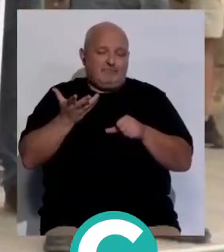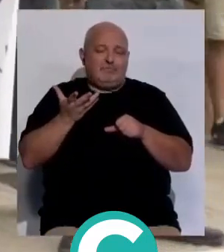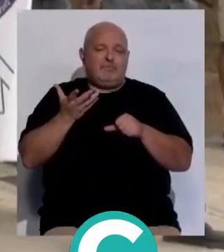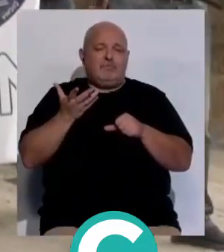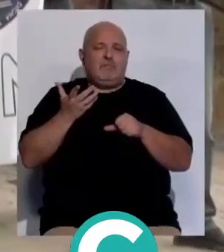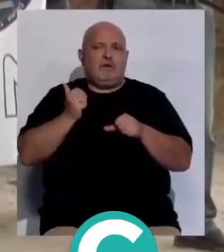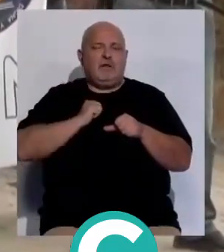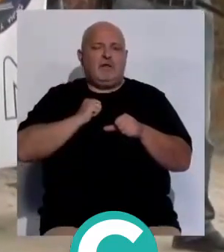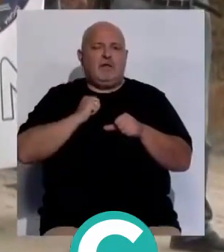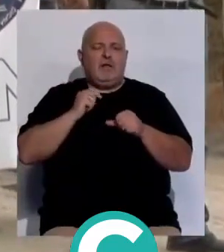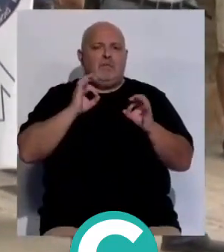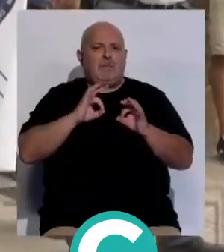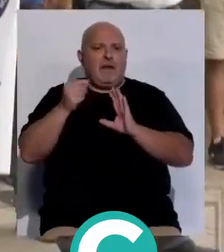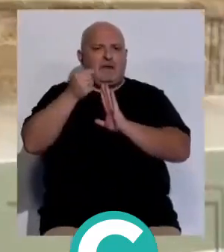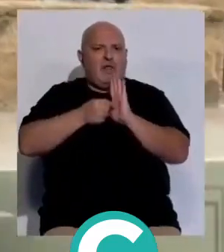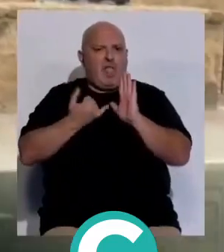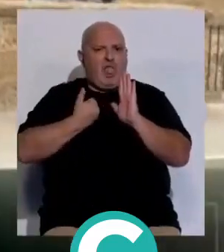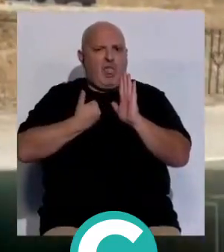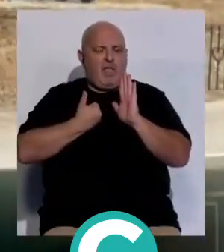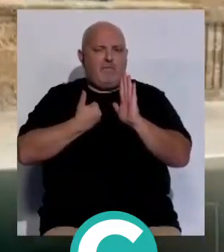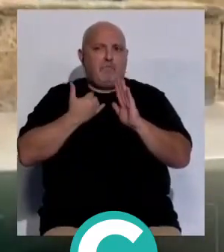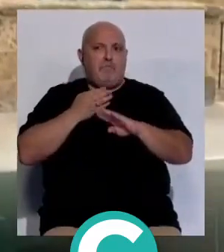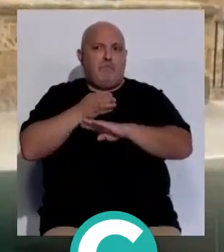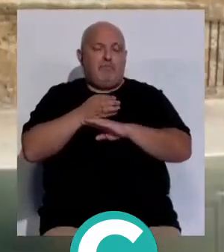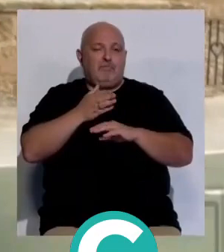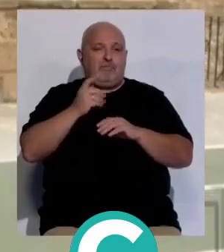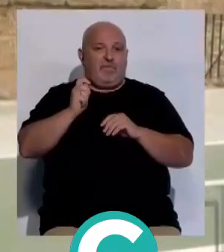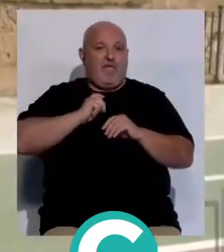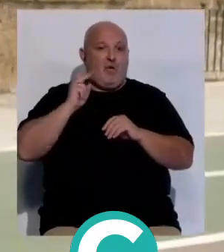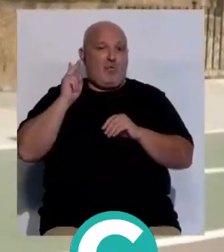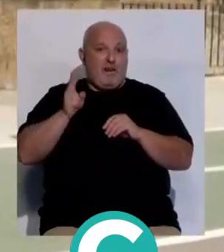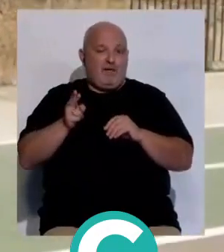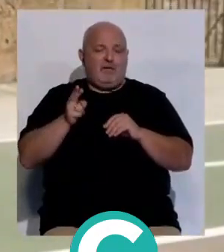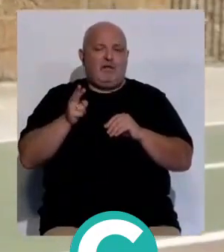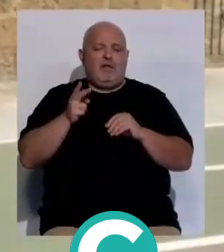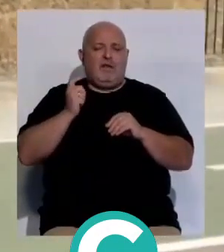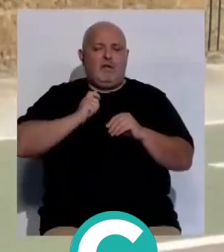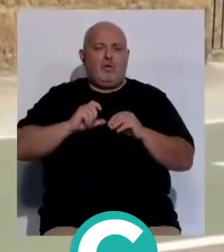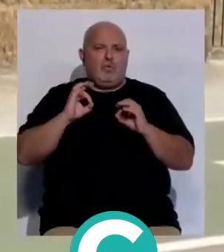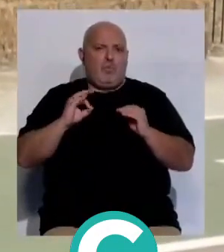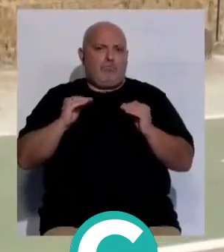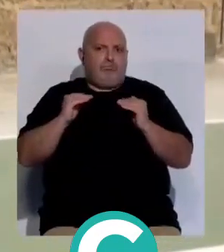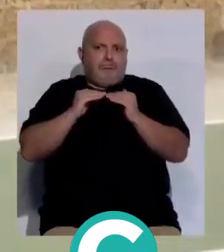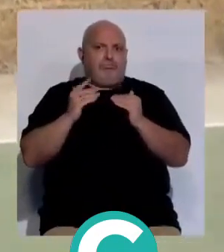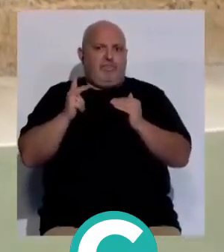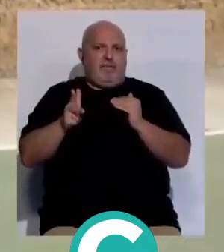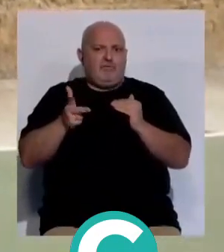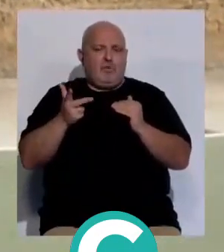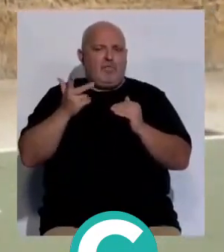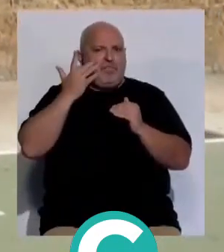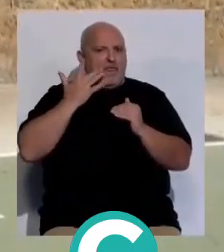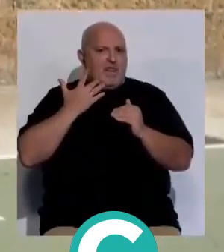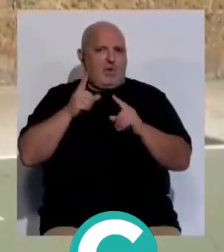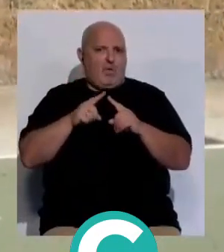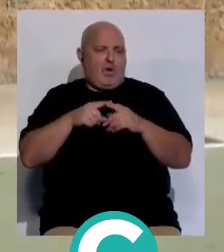conseguimos, tenemos los requisitos necesarios para que a la hora de obtener nuestra jubilación nuestros haberes sean los adecuados y tengamos una jubilación digna